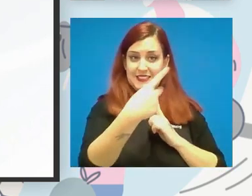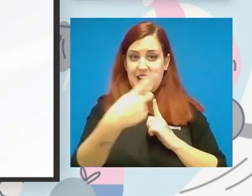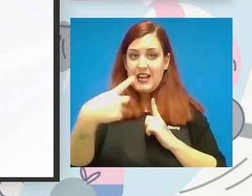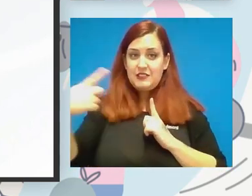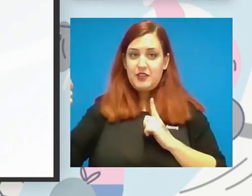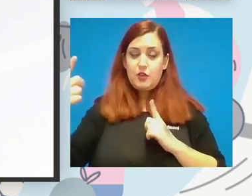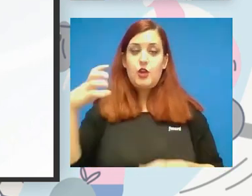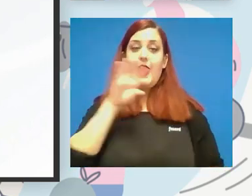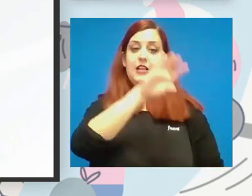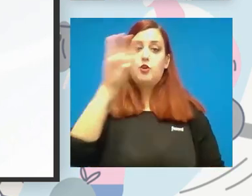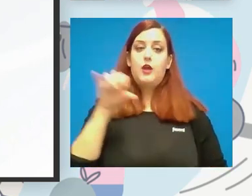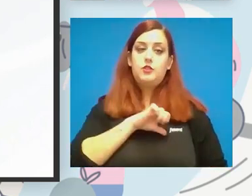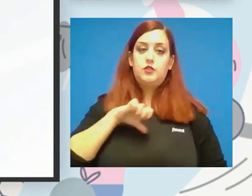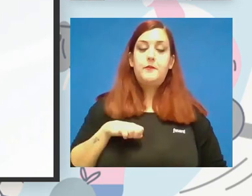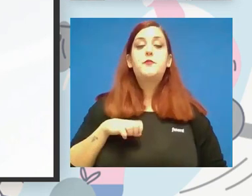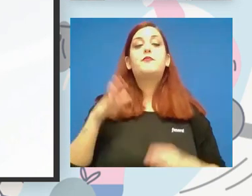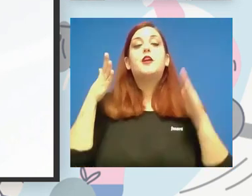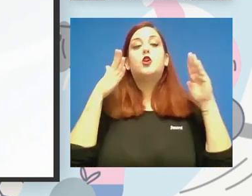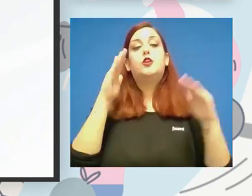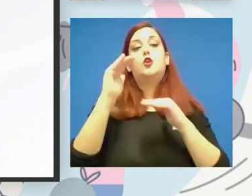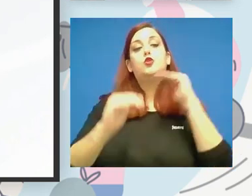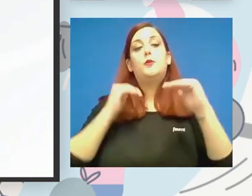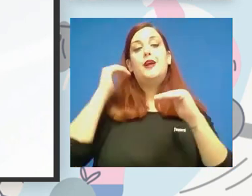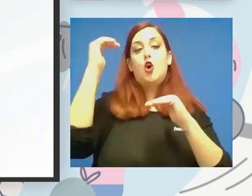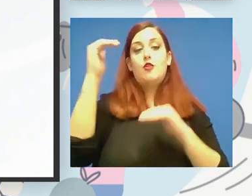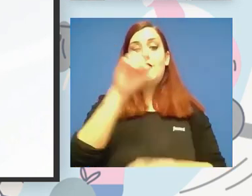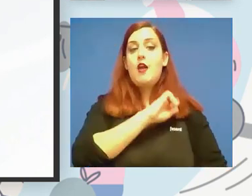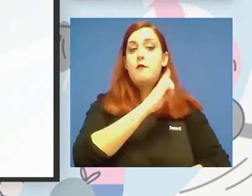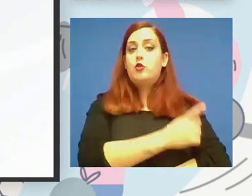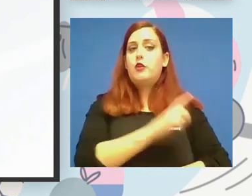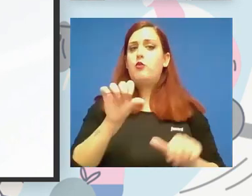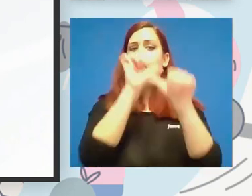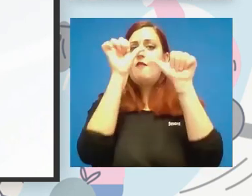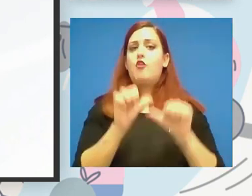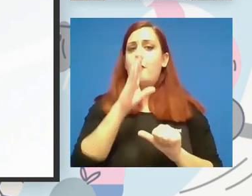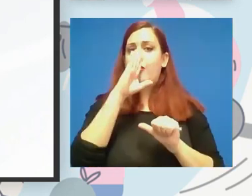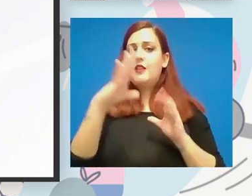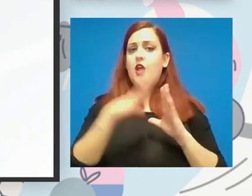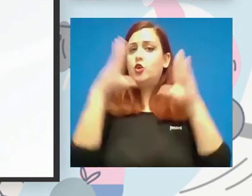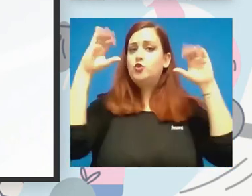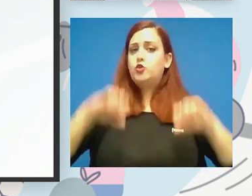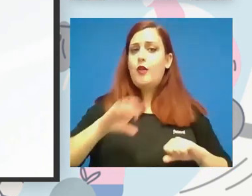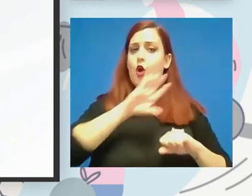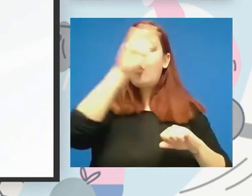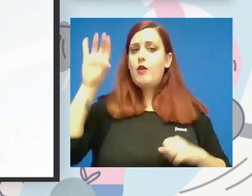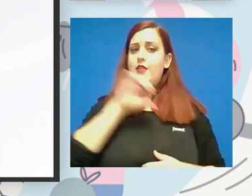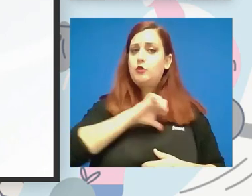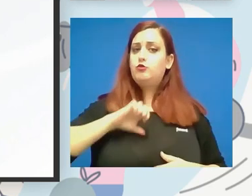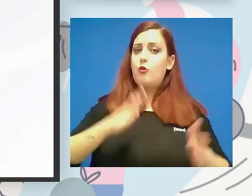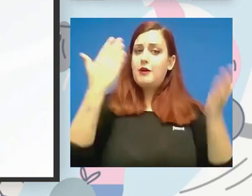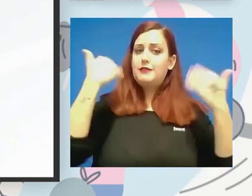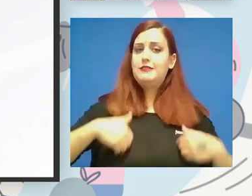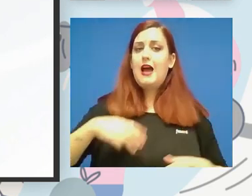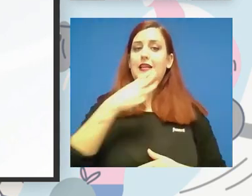consejo superior de deportes de manera directa y consensuada con las diferentes comunidades autónomas ya el